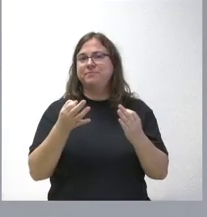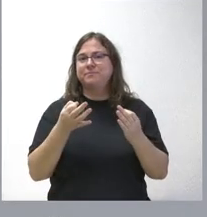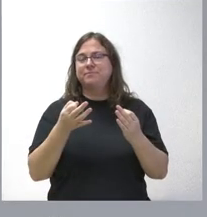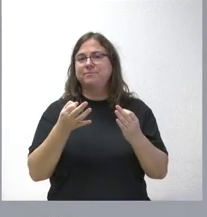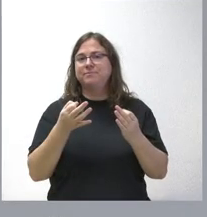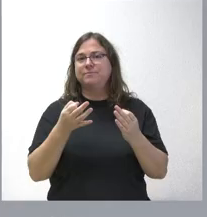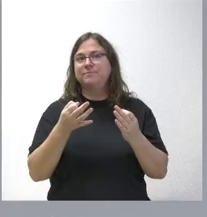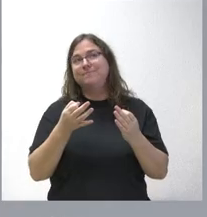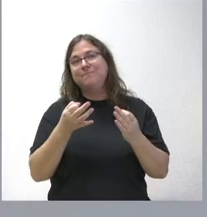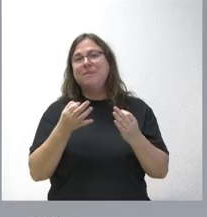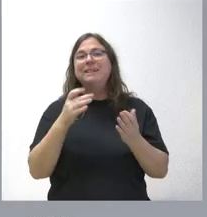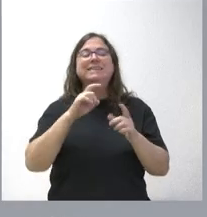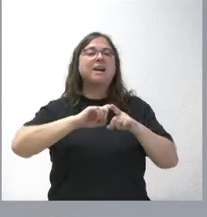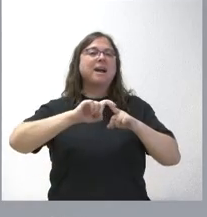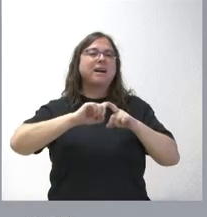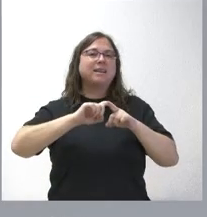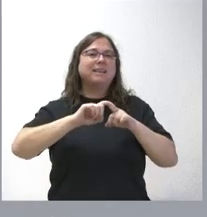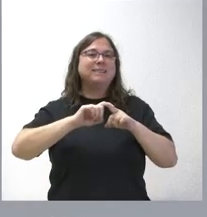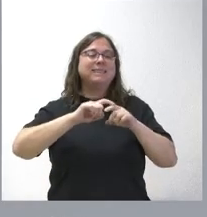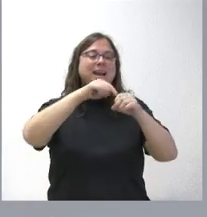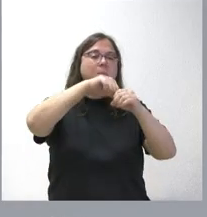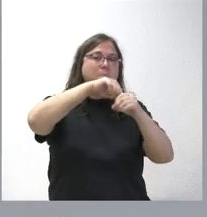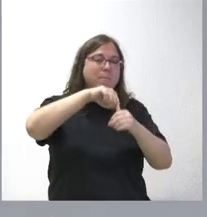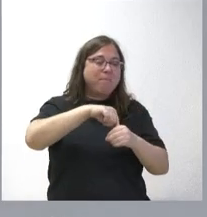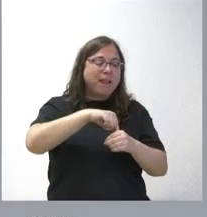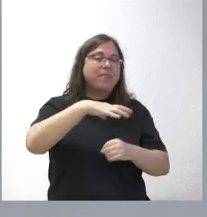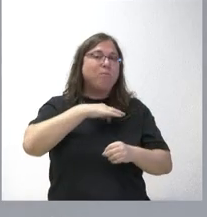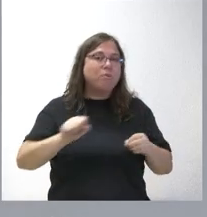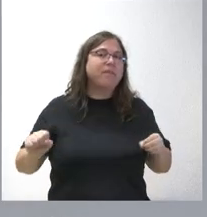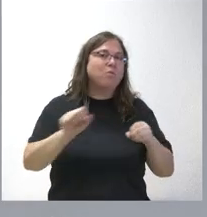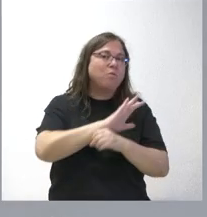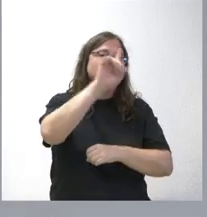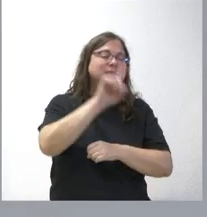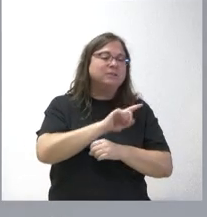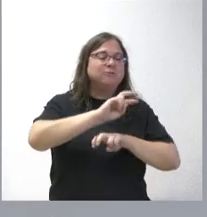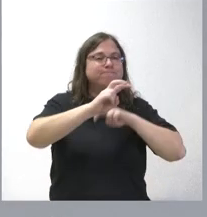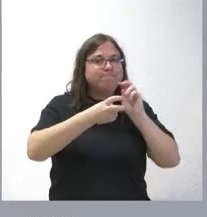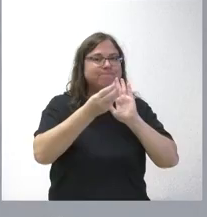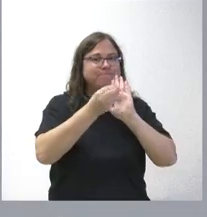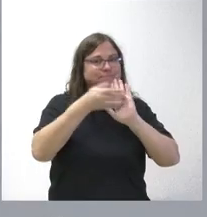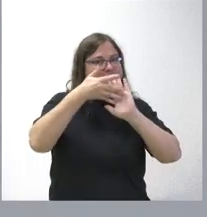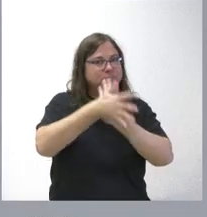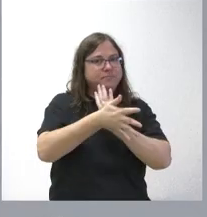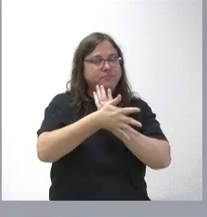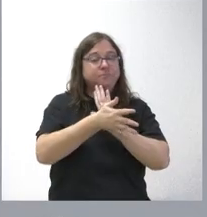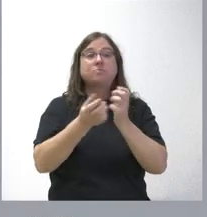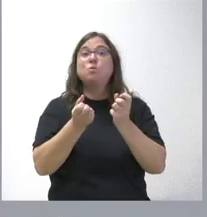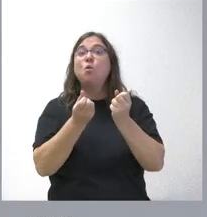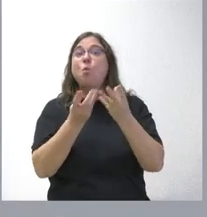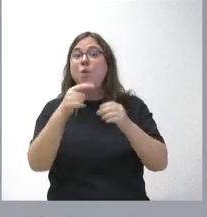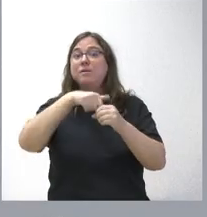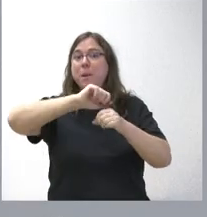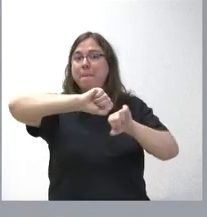las características de las plazas que pueden ser cubiertas con LD. Respecto al número concreto